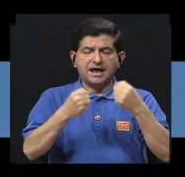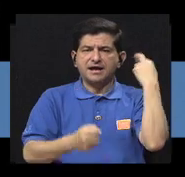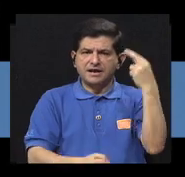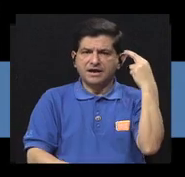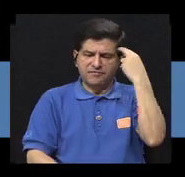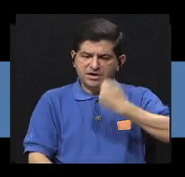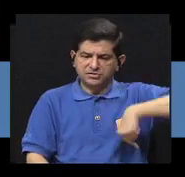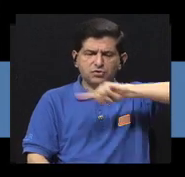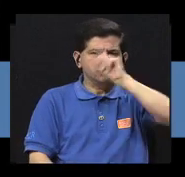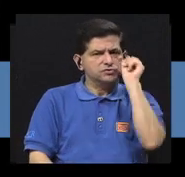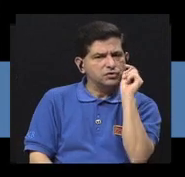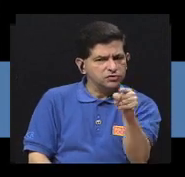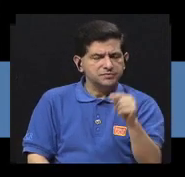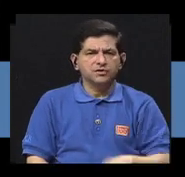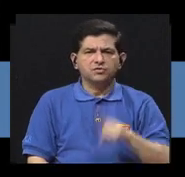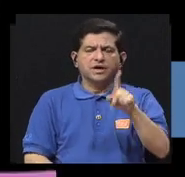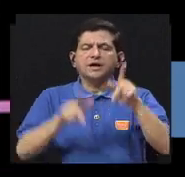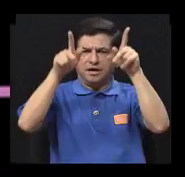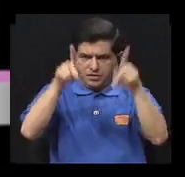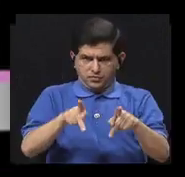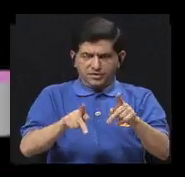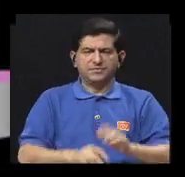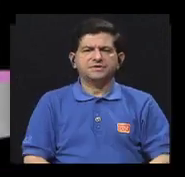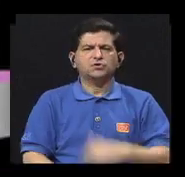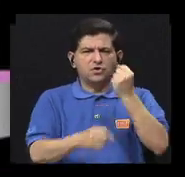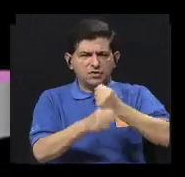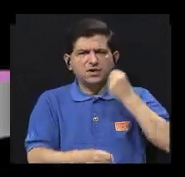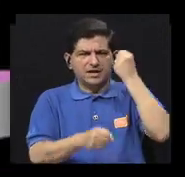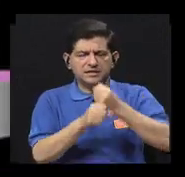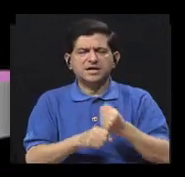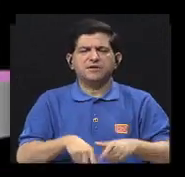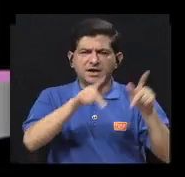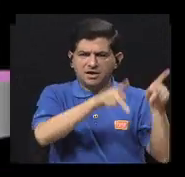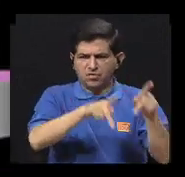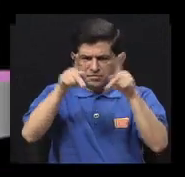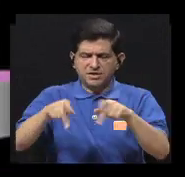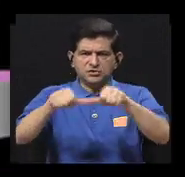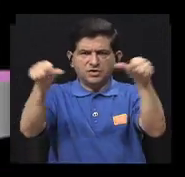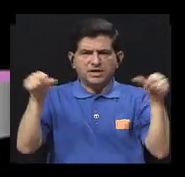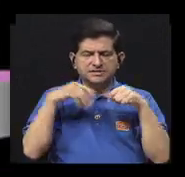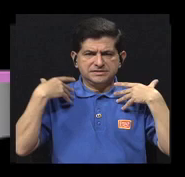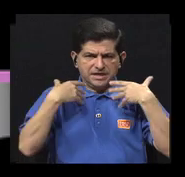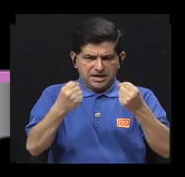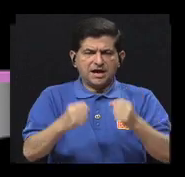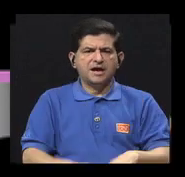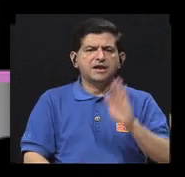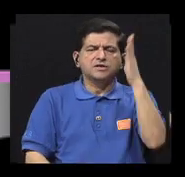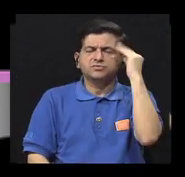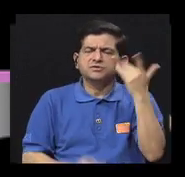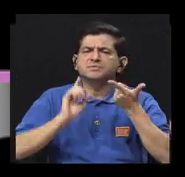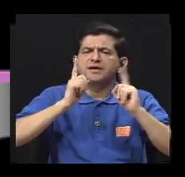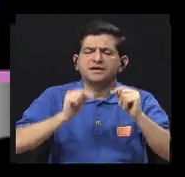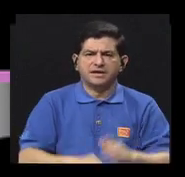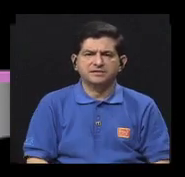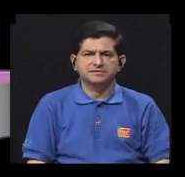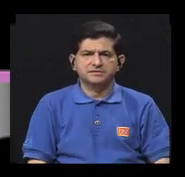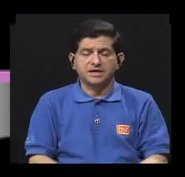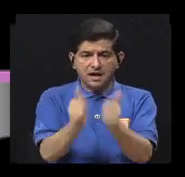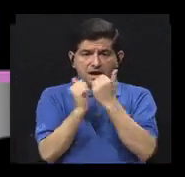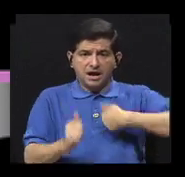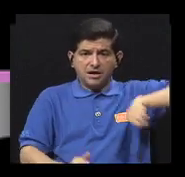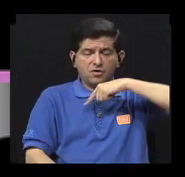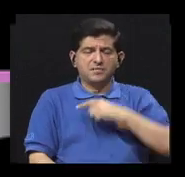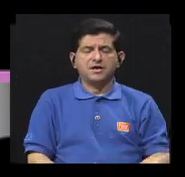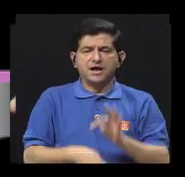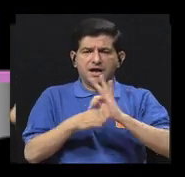razón quisimos preguntarle a una persona que trabaja con pacientes en el área de la salud cuál es su experiencia. Se encuentra con